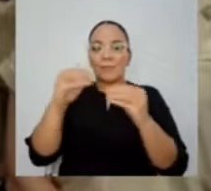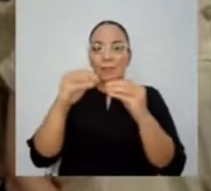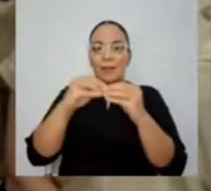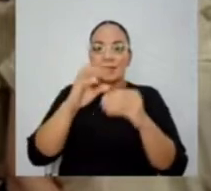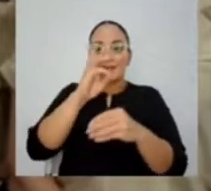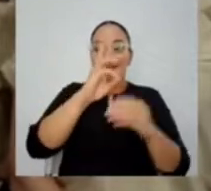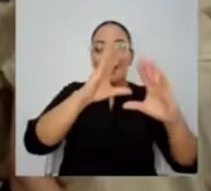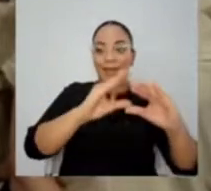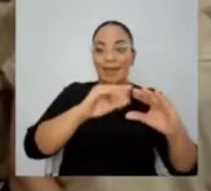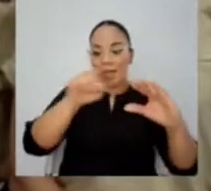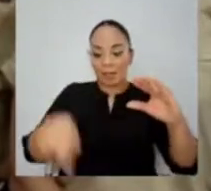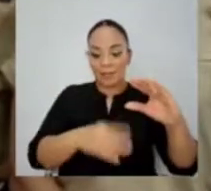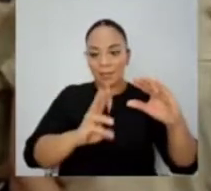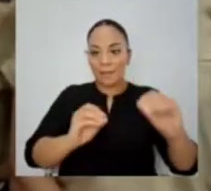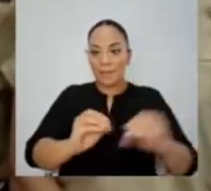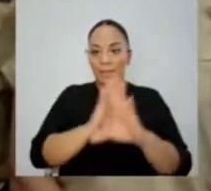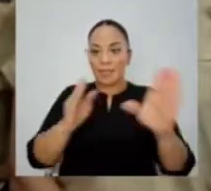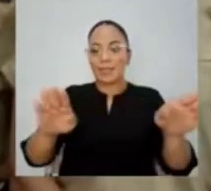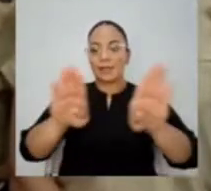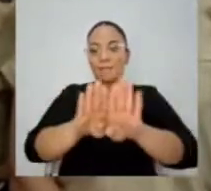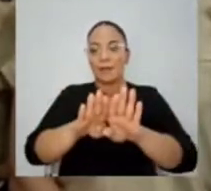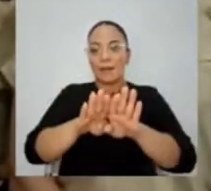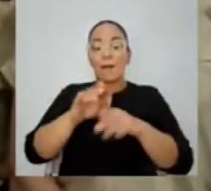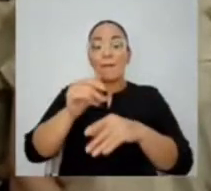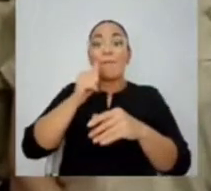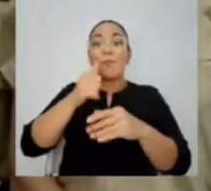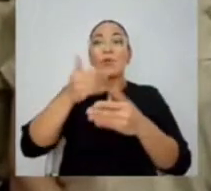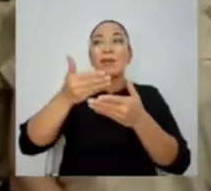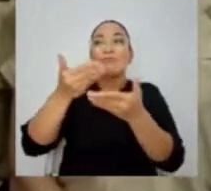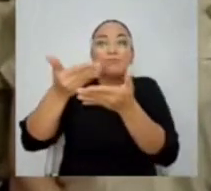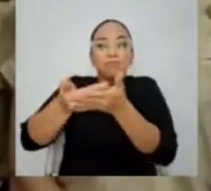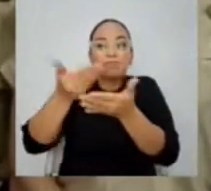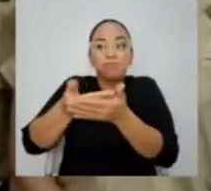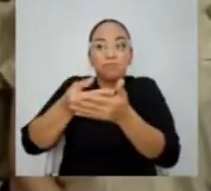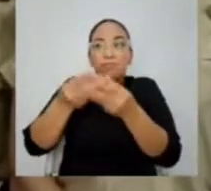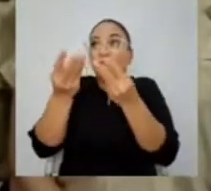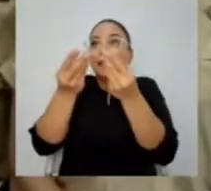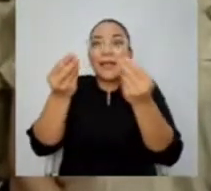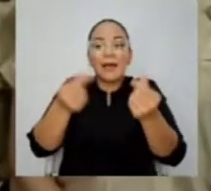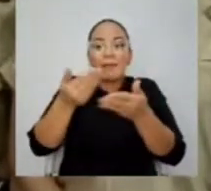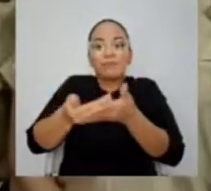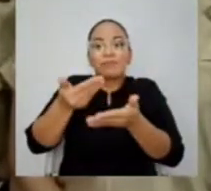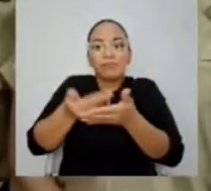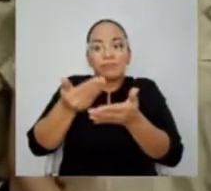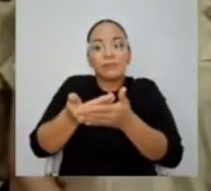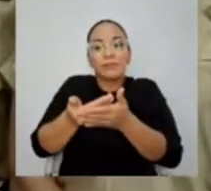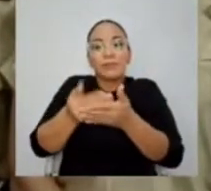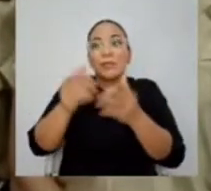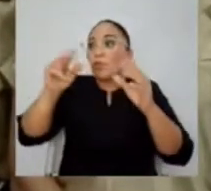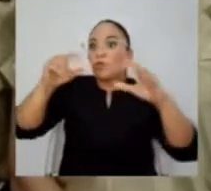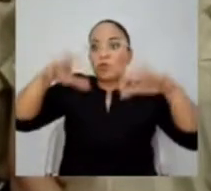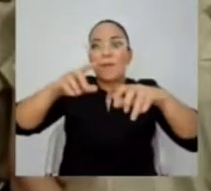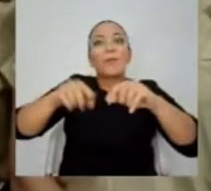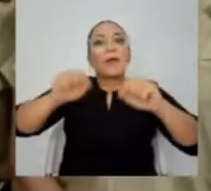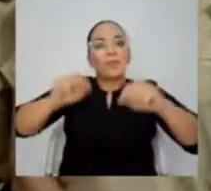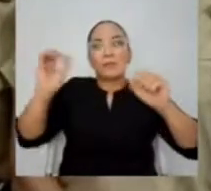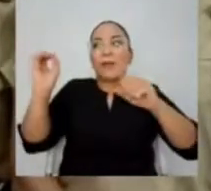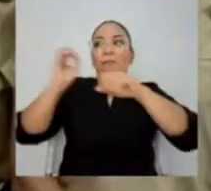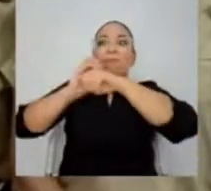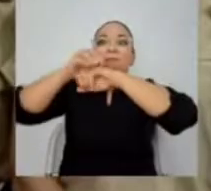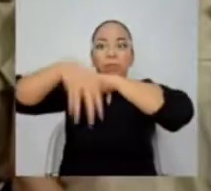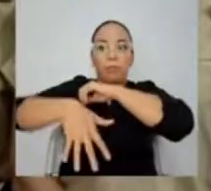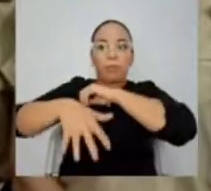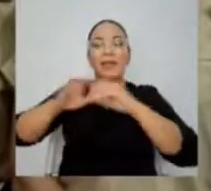de 6 de la tarde a 6 de la mañana, porque los suelos están muy saturados y aunque no esté lloviendo hay probabilidad de deslizamiento y en la noche es